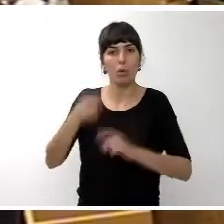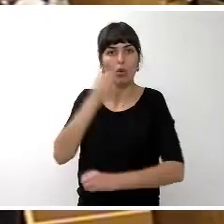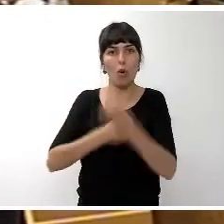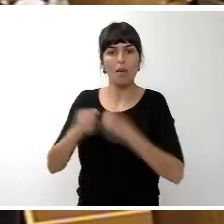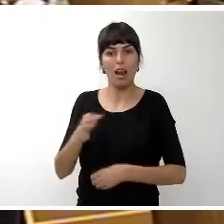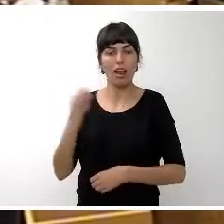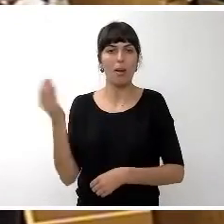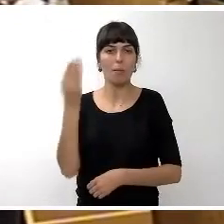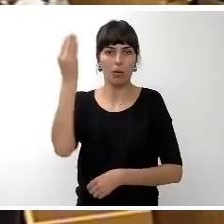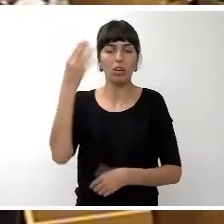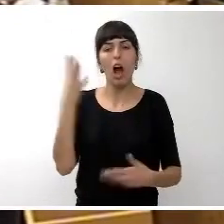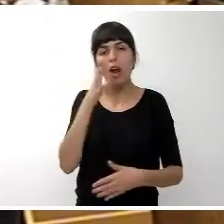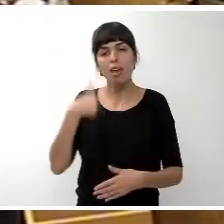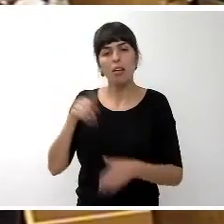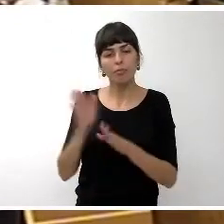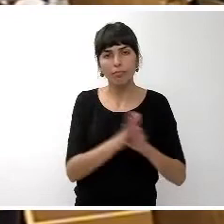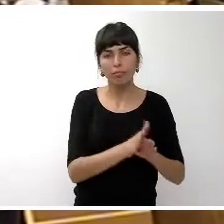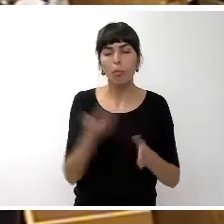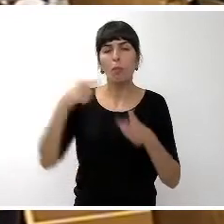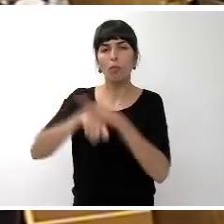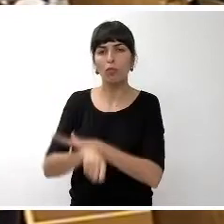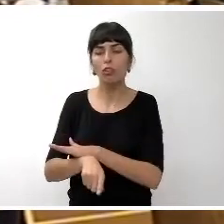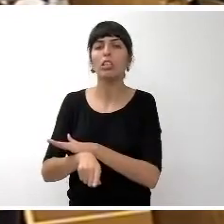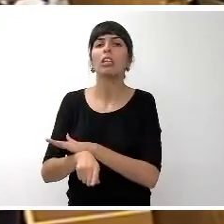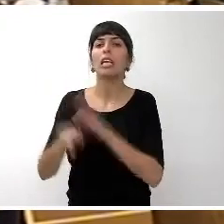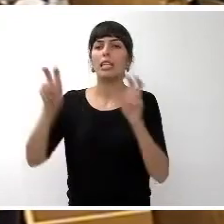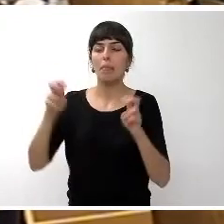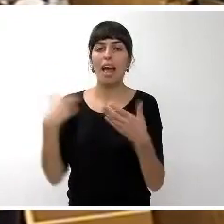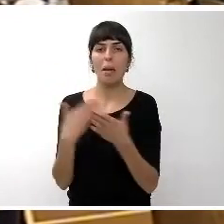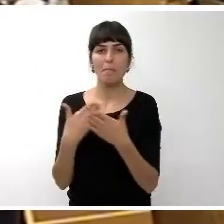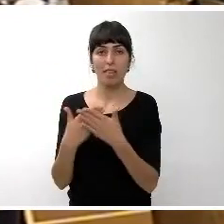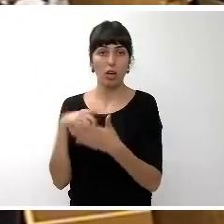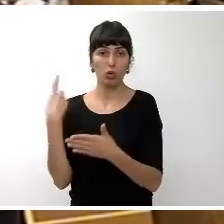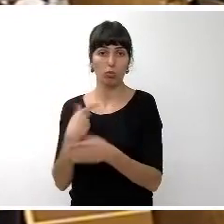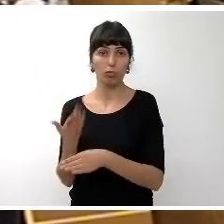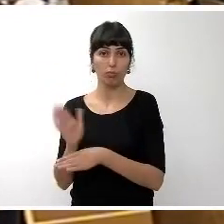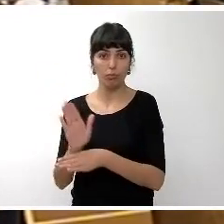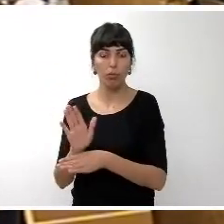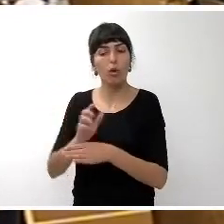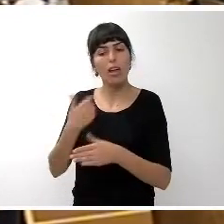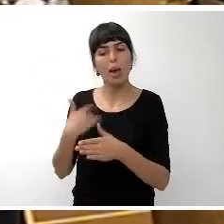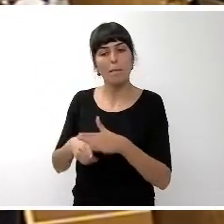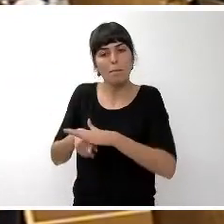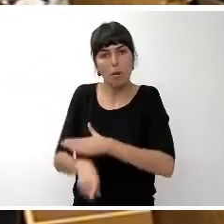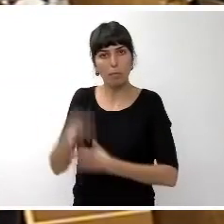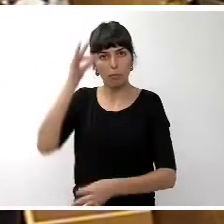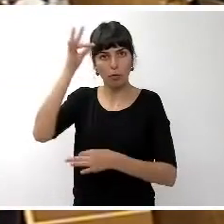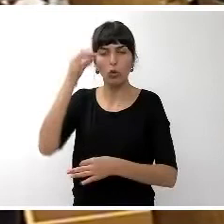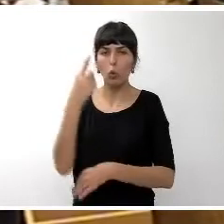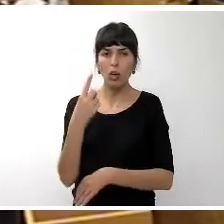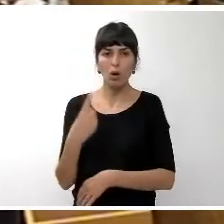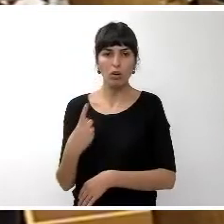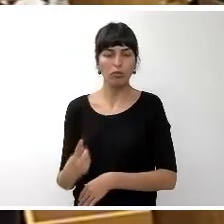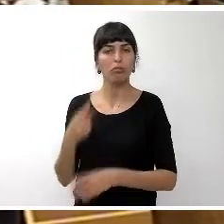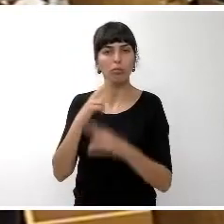profundizo un poco más en lo que son un poco más profundizo en las enmiendas que no he hablado de ellas y no voy a enumerarlas una a una pero si